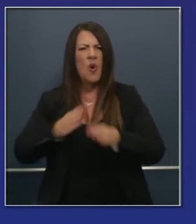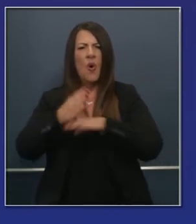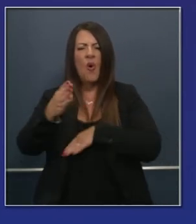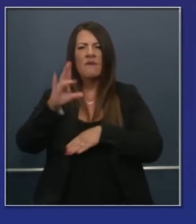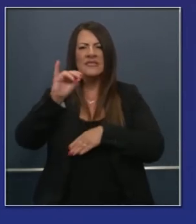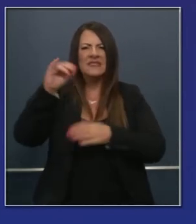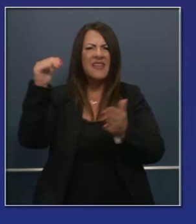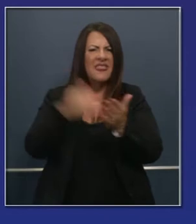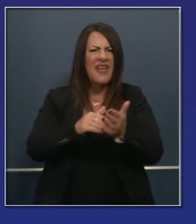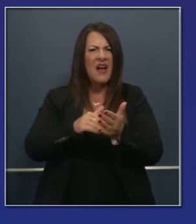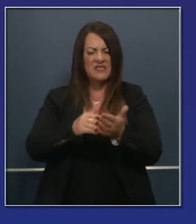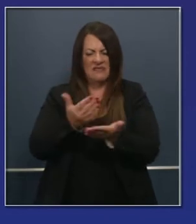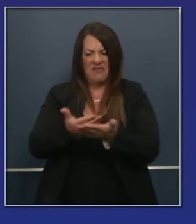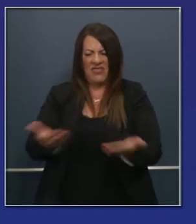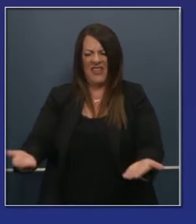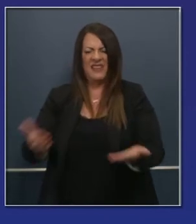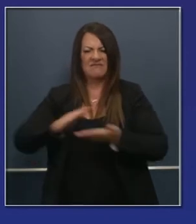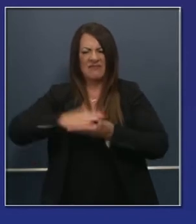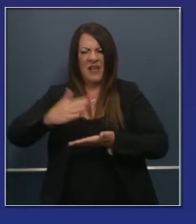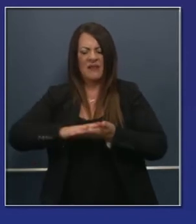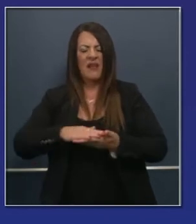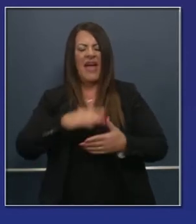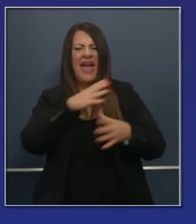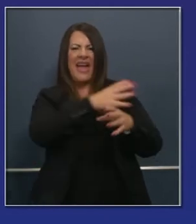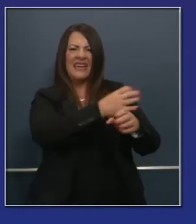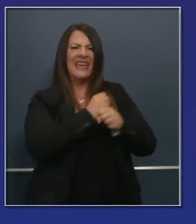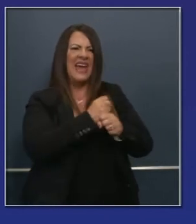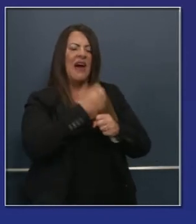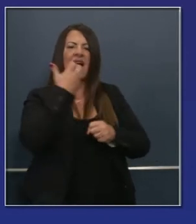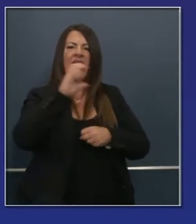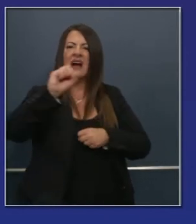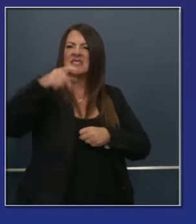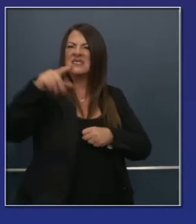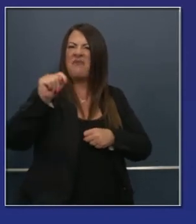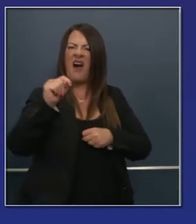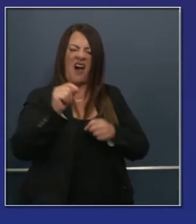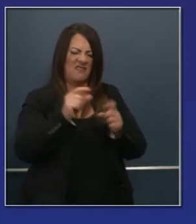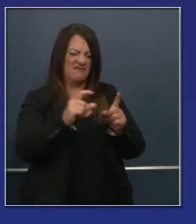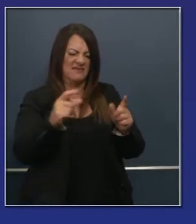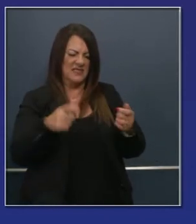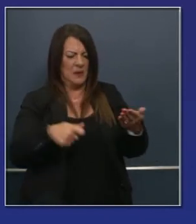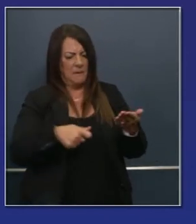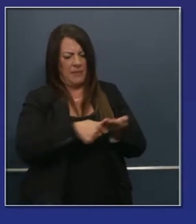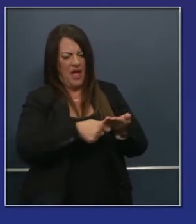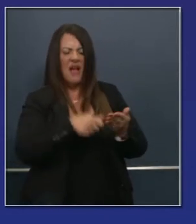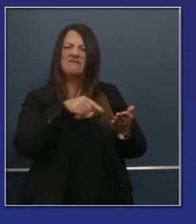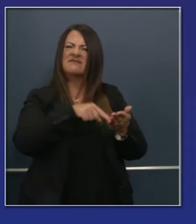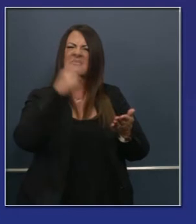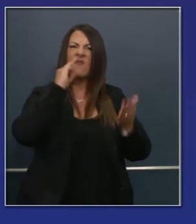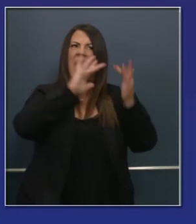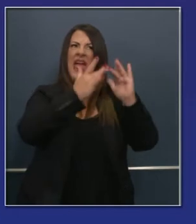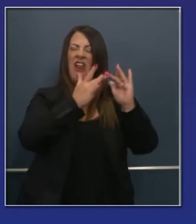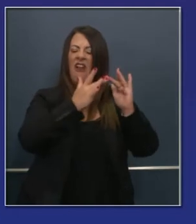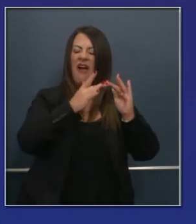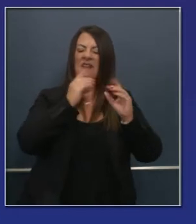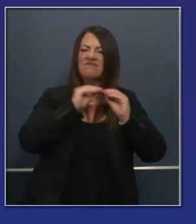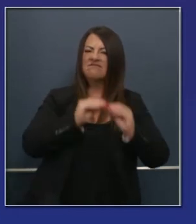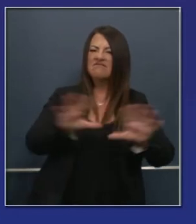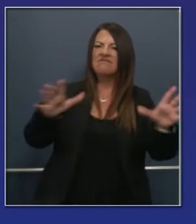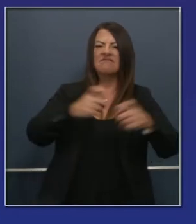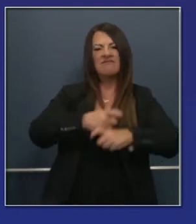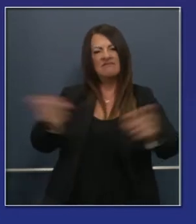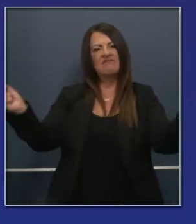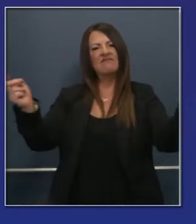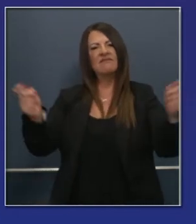también dispositivos, decenas de miles, 100,000 hotspots o puntos de conexión de internet a través de California. Y también hemos